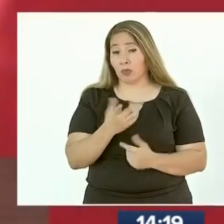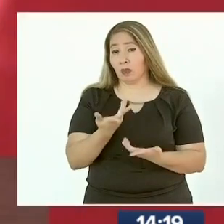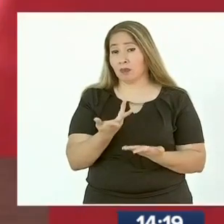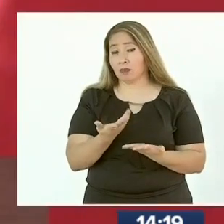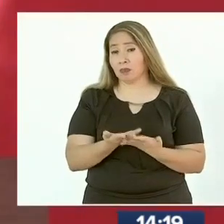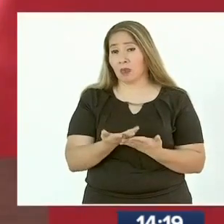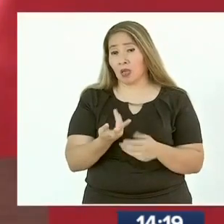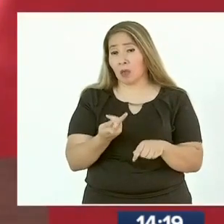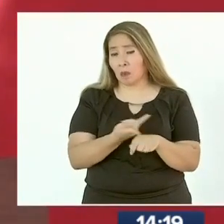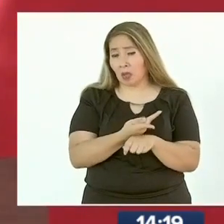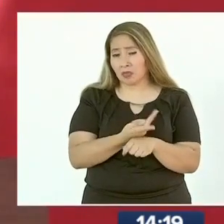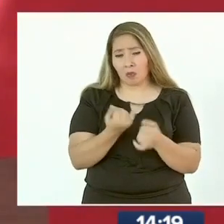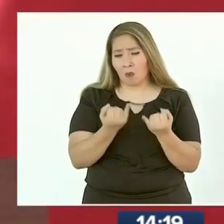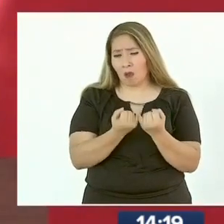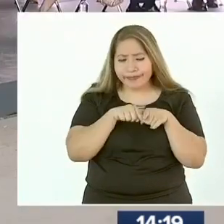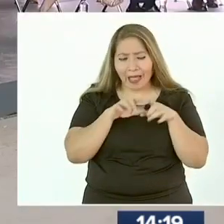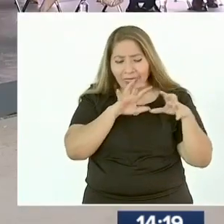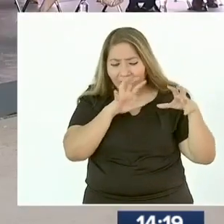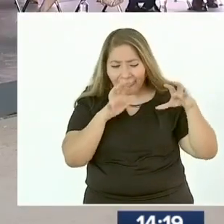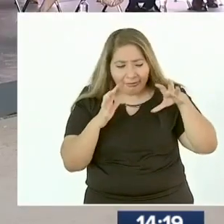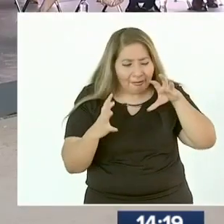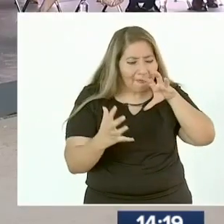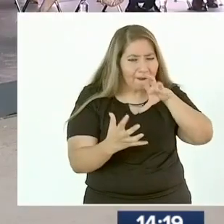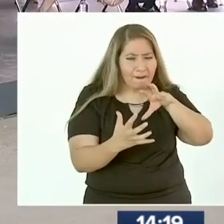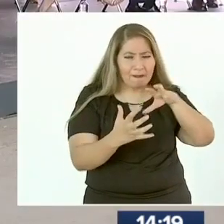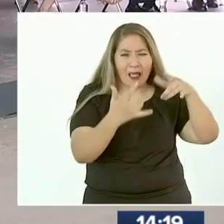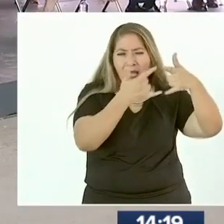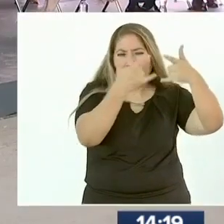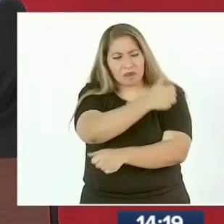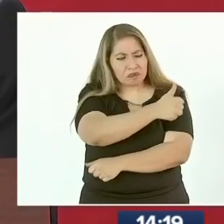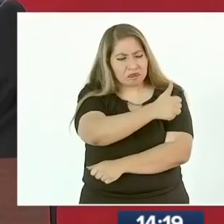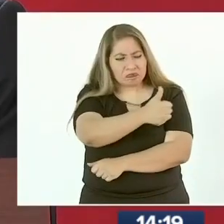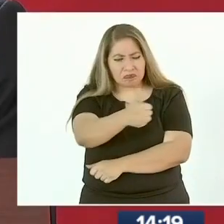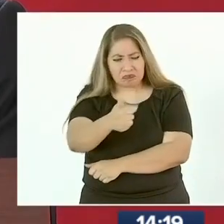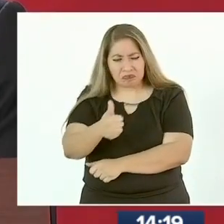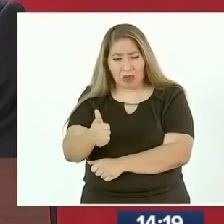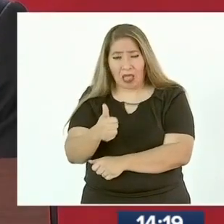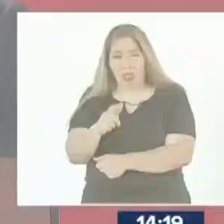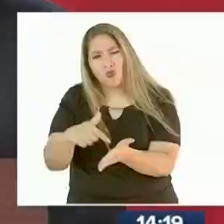solidaridad del gobierno chino con México al inicio de toda esta pandemia.